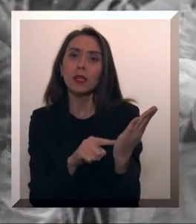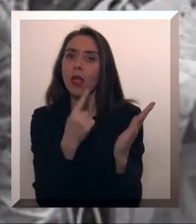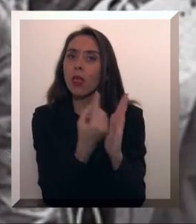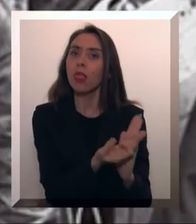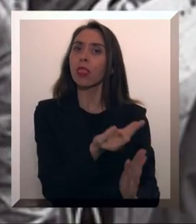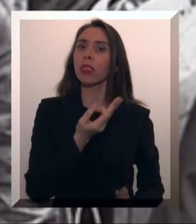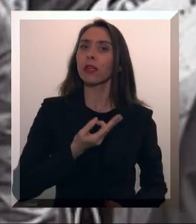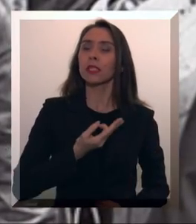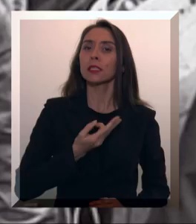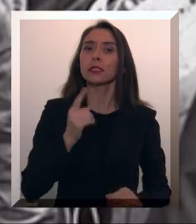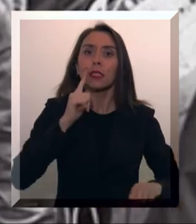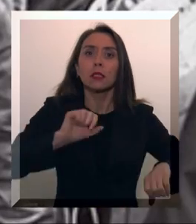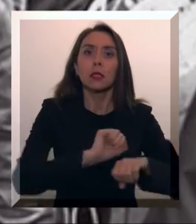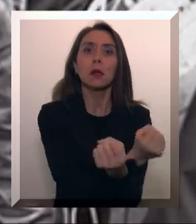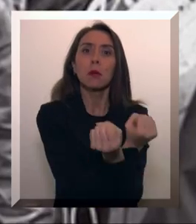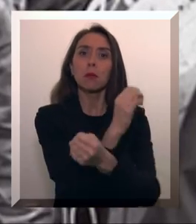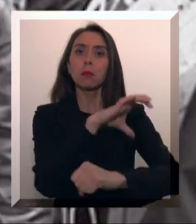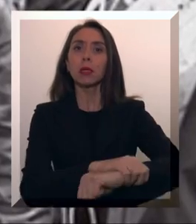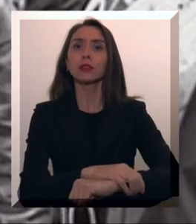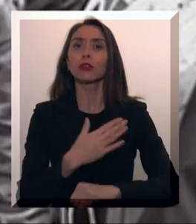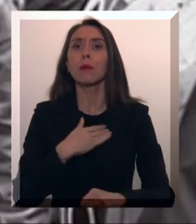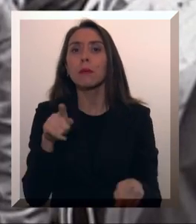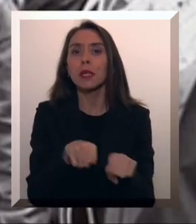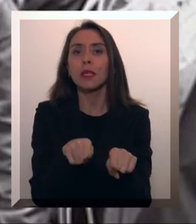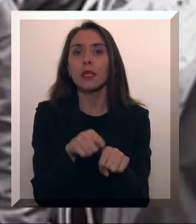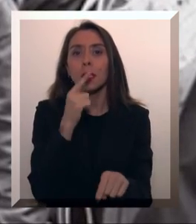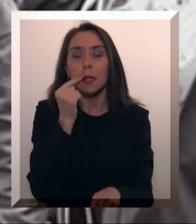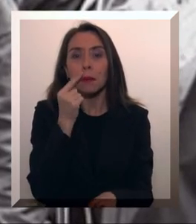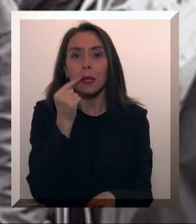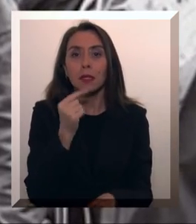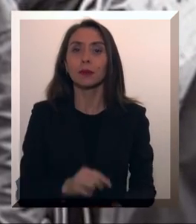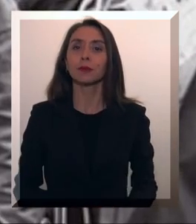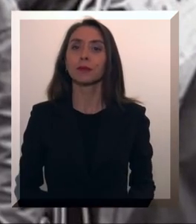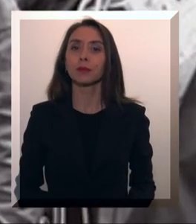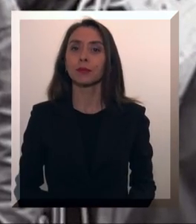en esa carta me dicen que cayó preso a mi hermano,